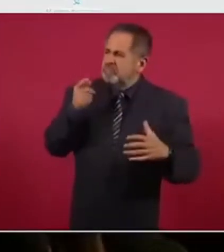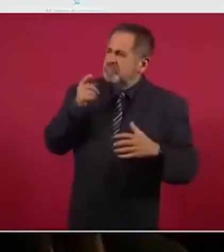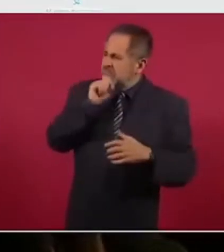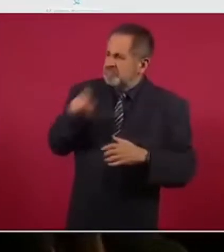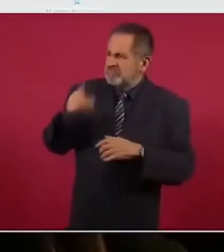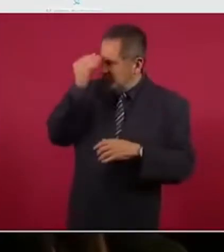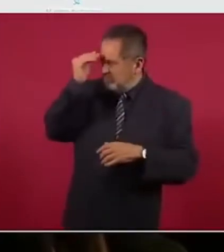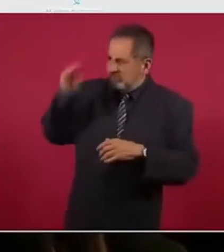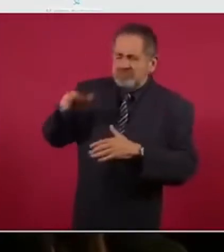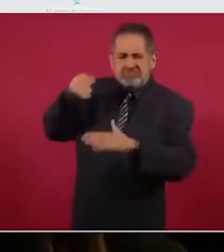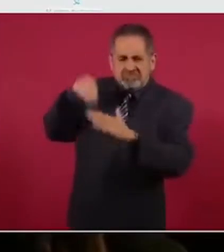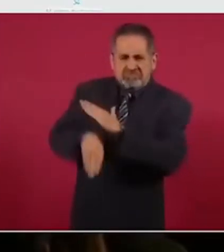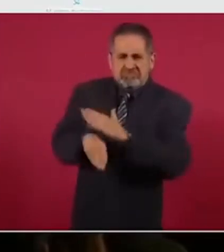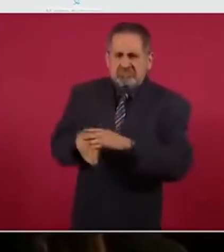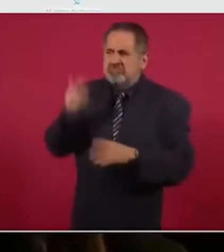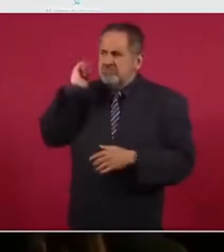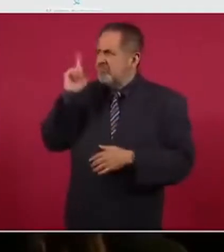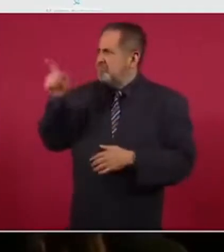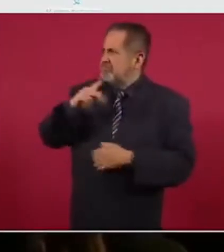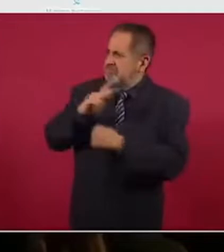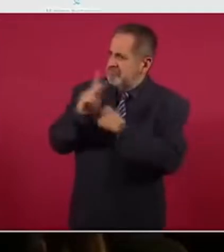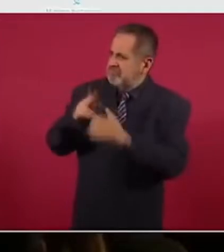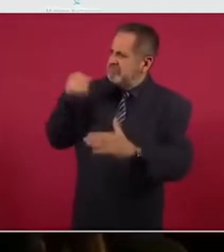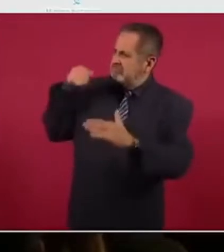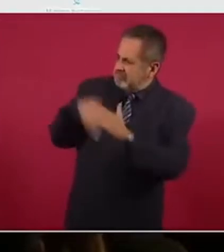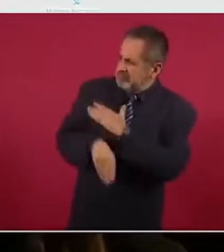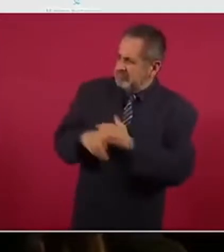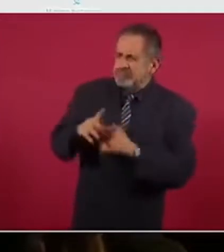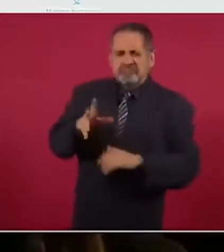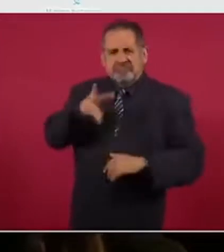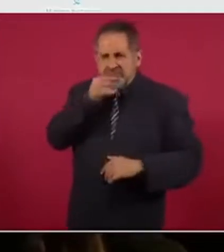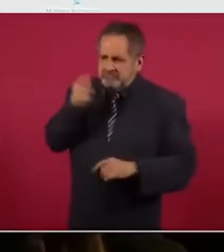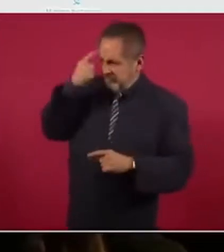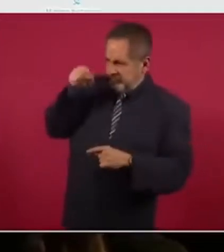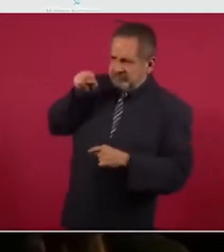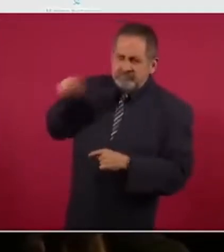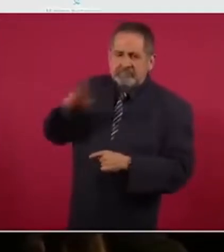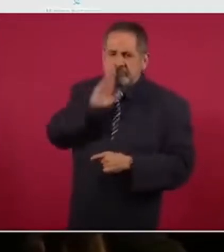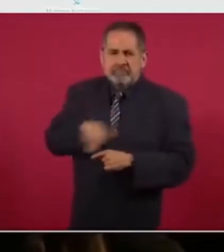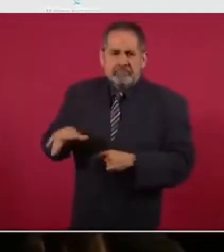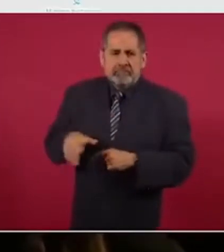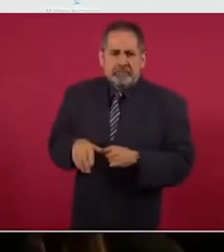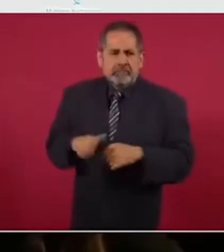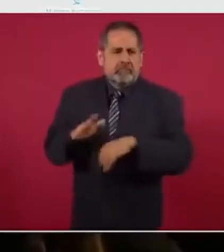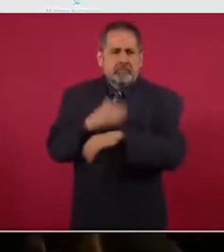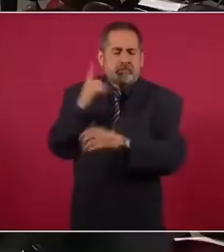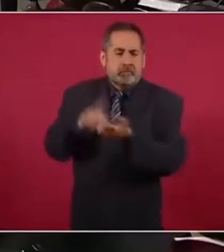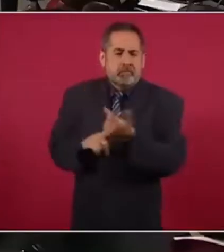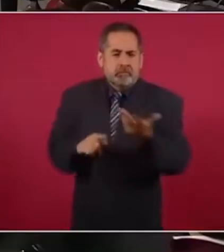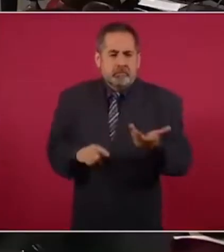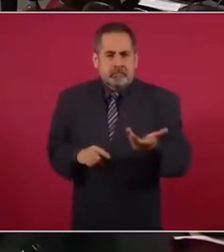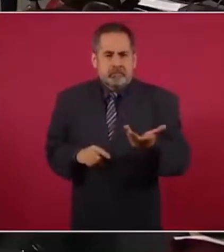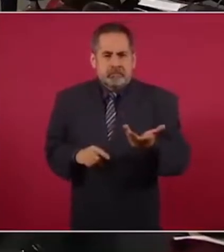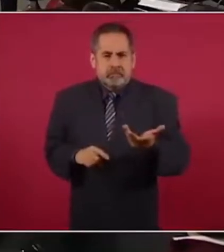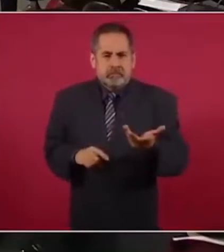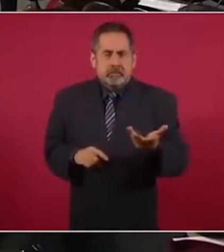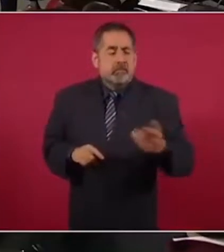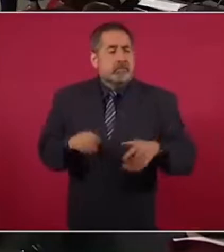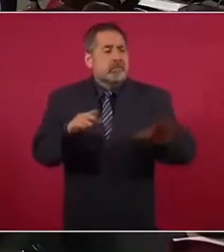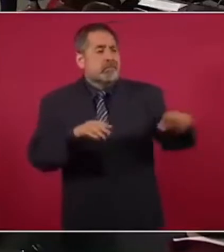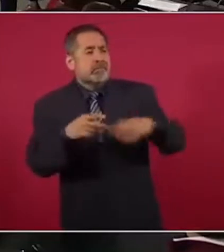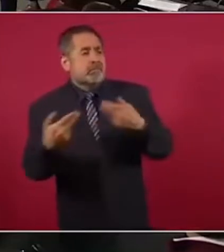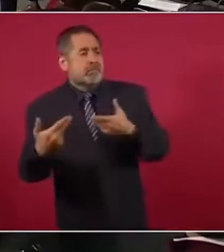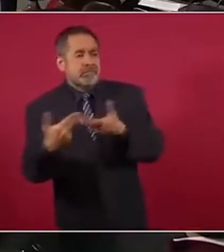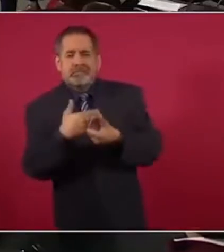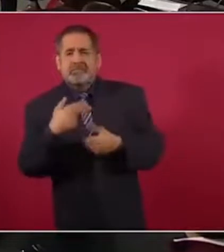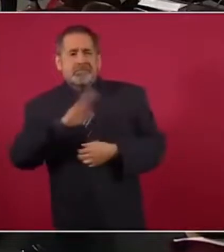desean que le vaya mal al país para que nos vaya mal a nosotros, ¿sabes por qué? Nos matan a nuestros amigos, familiares, a todos.